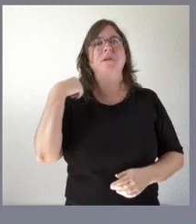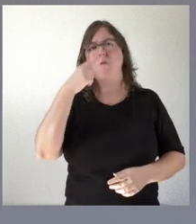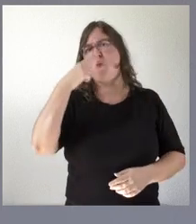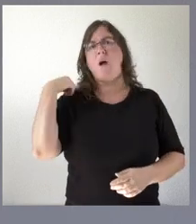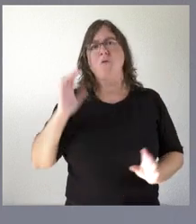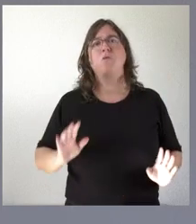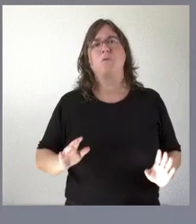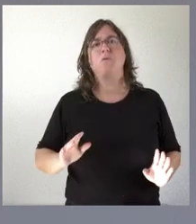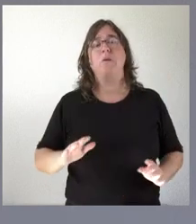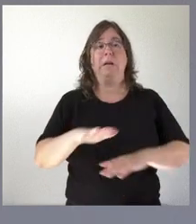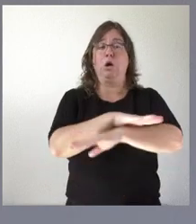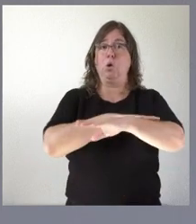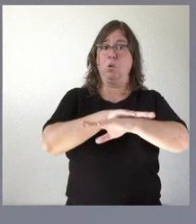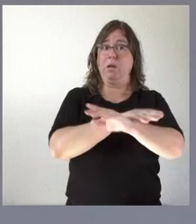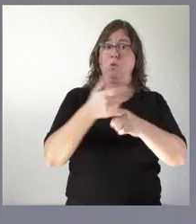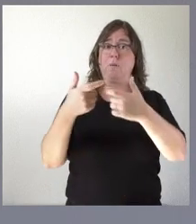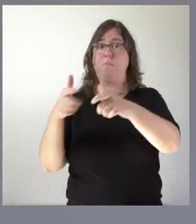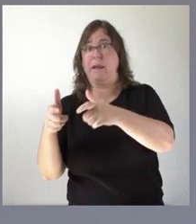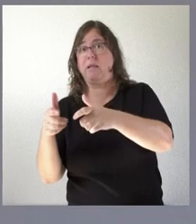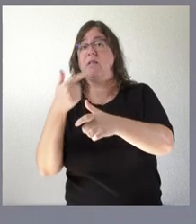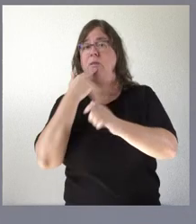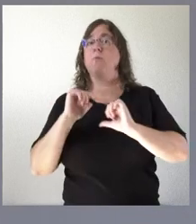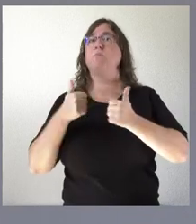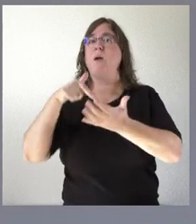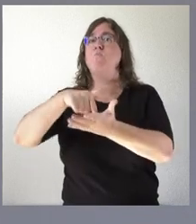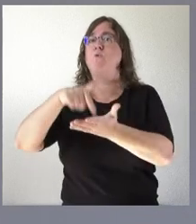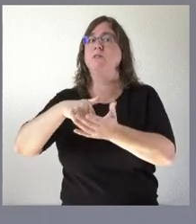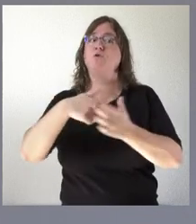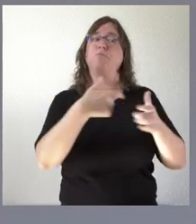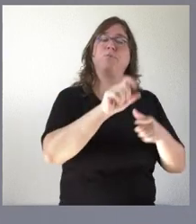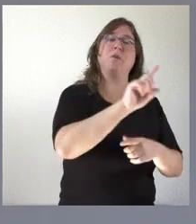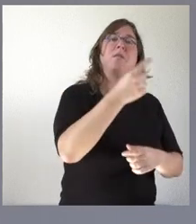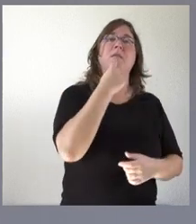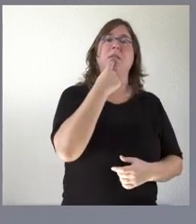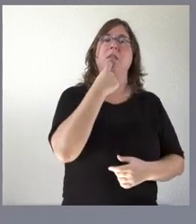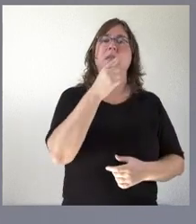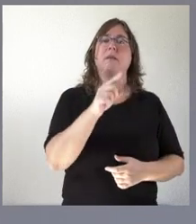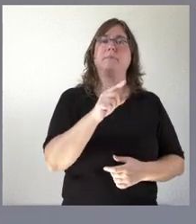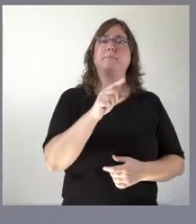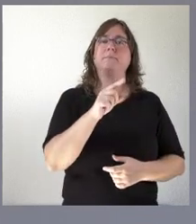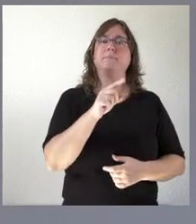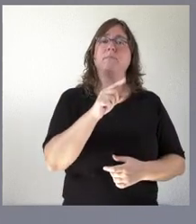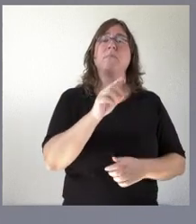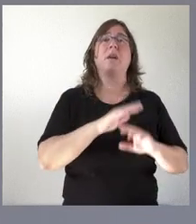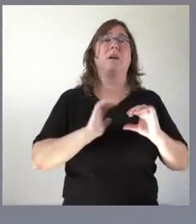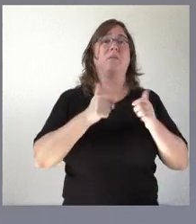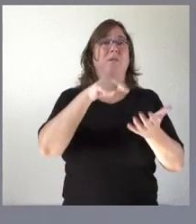parte del gobierno dijo que había que poner en marcha este impuesto y otra parte del gobierno dijo que poner en marcha ese impuesto lo que hacía era